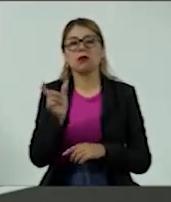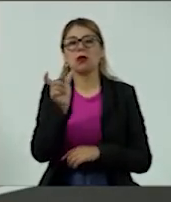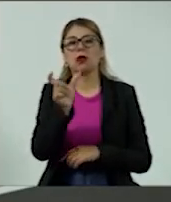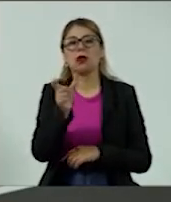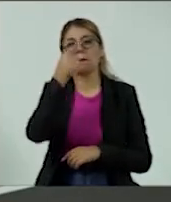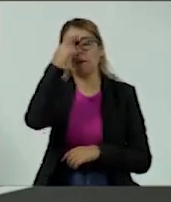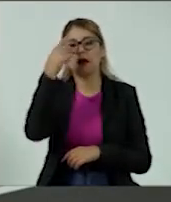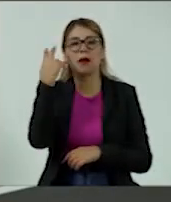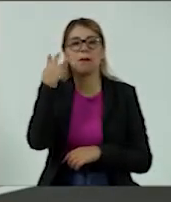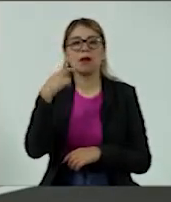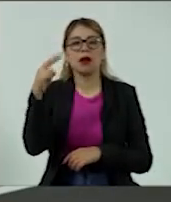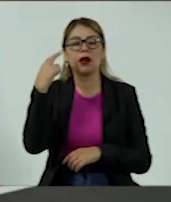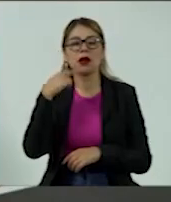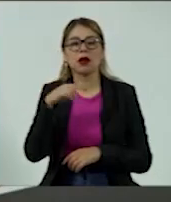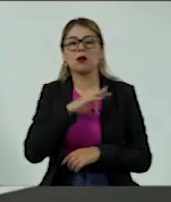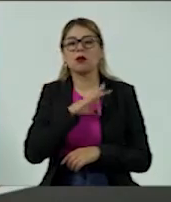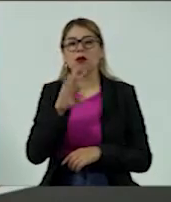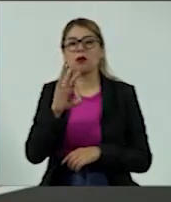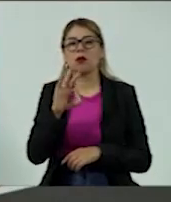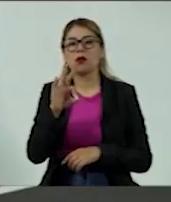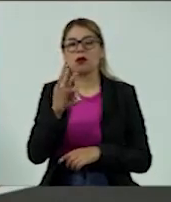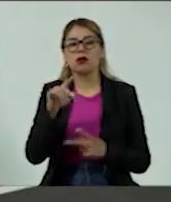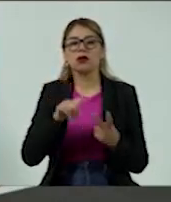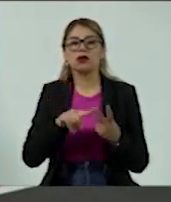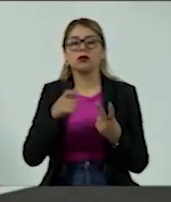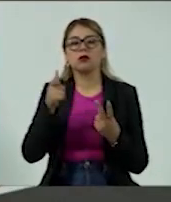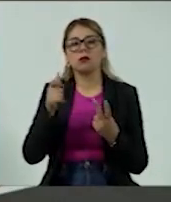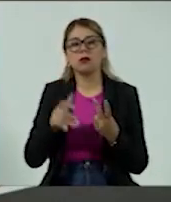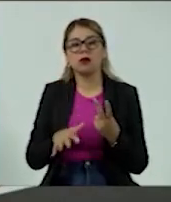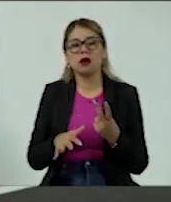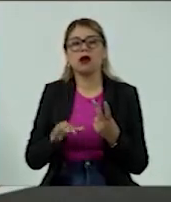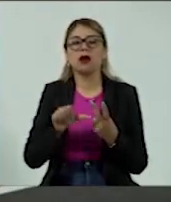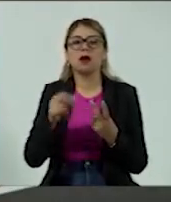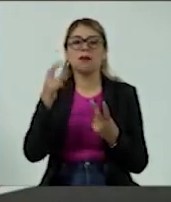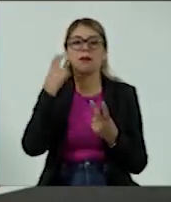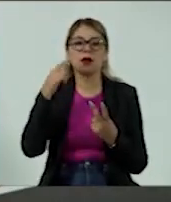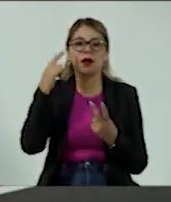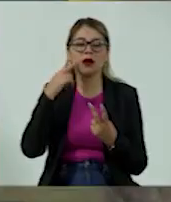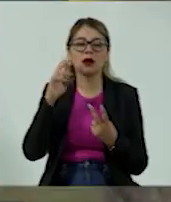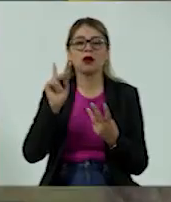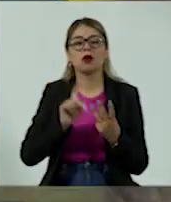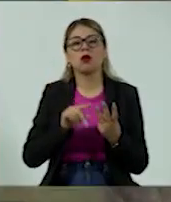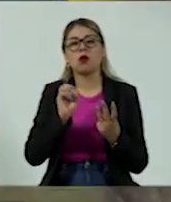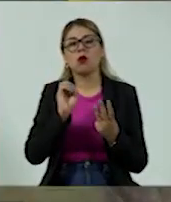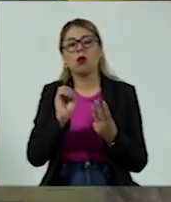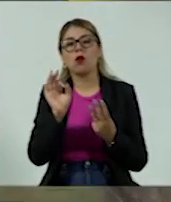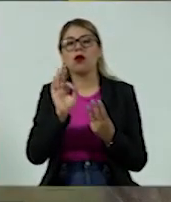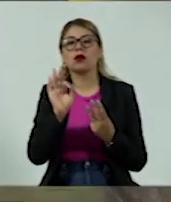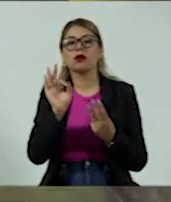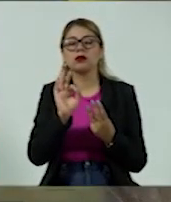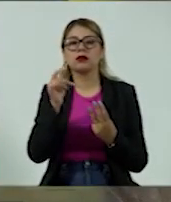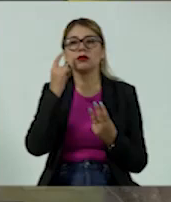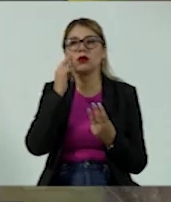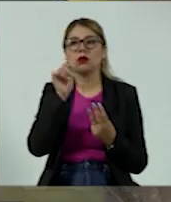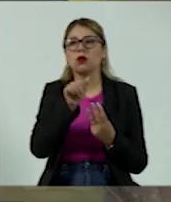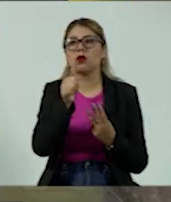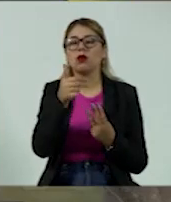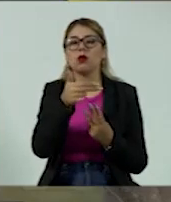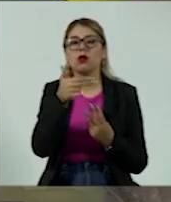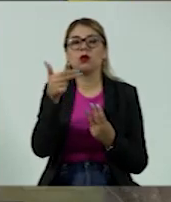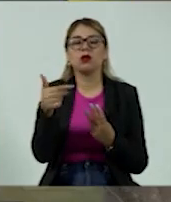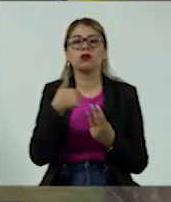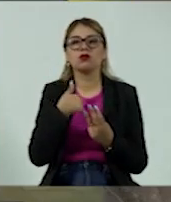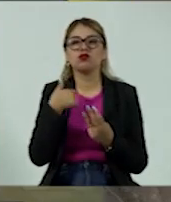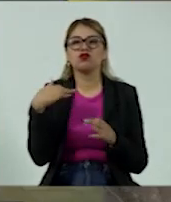alguna línea aérea que me dé puntos, que me dé descuentos en los viajes o si lo que busco es llegar a algunos hoteles porque no